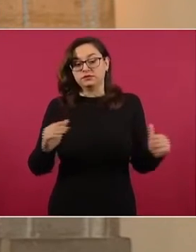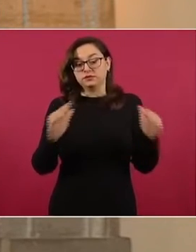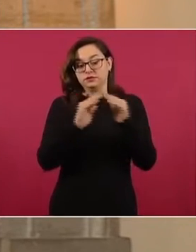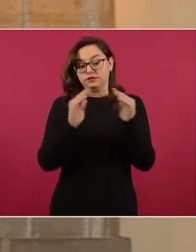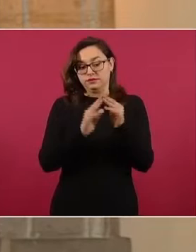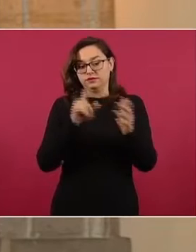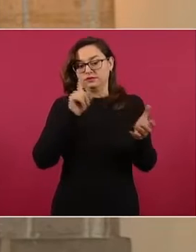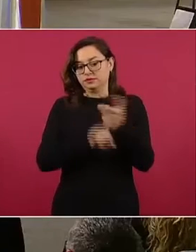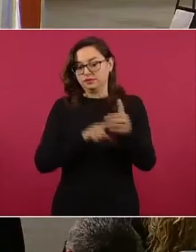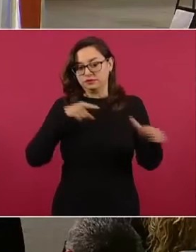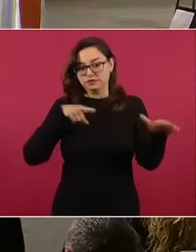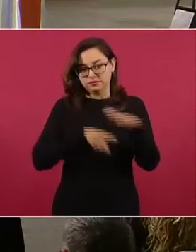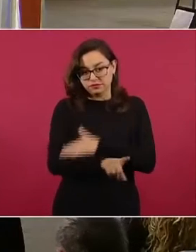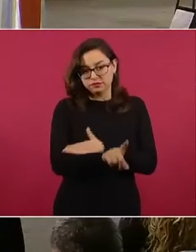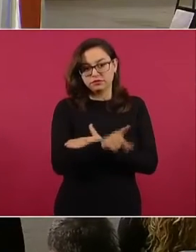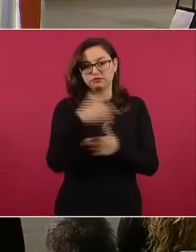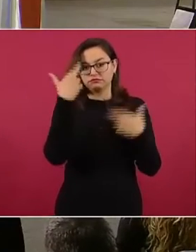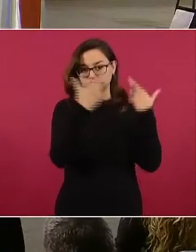delito. Siguiente.